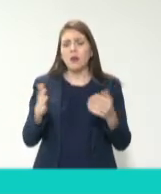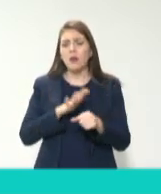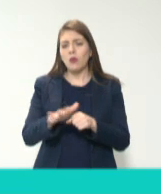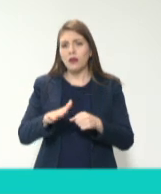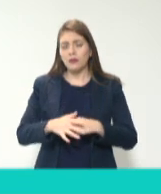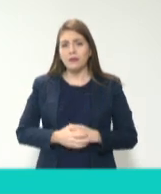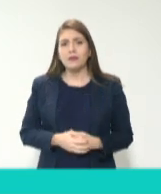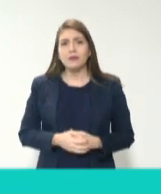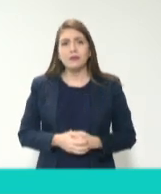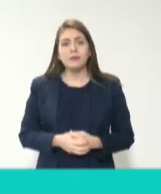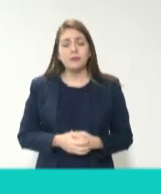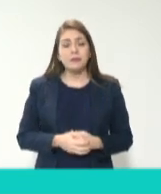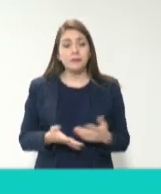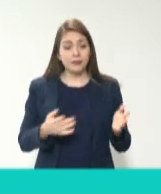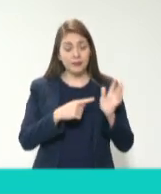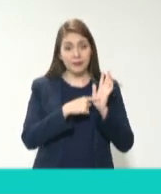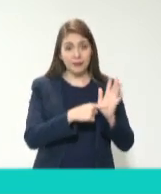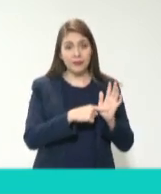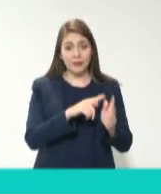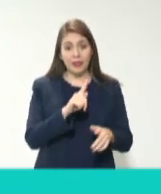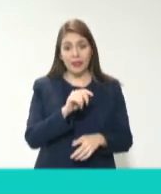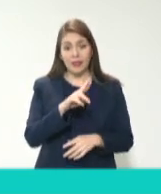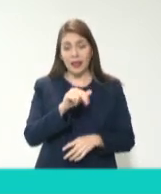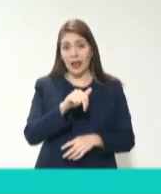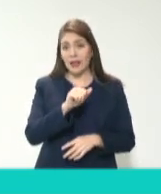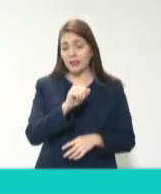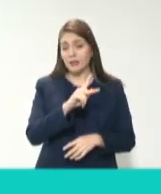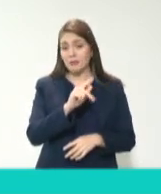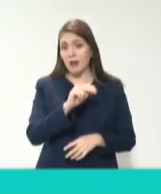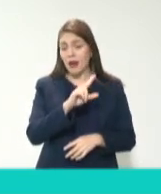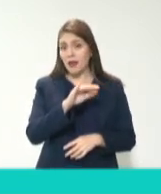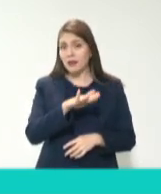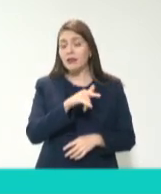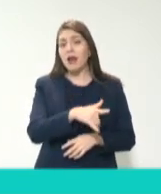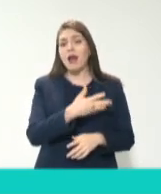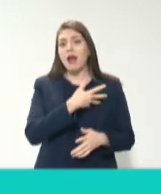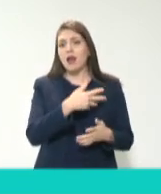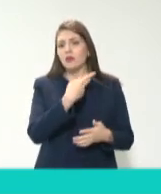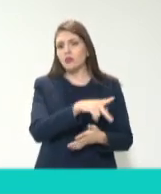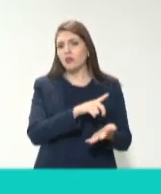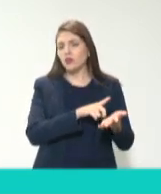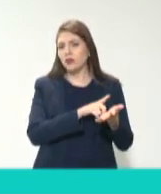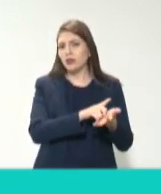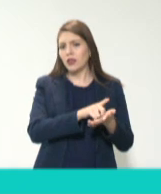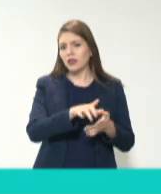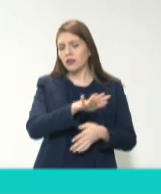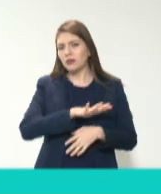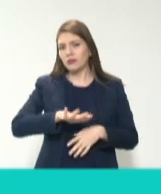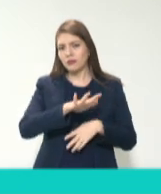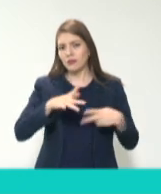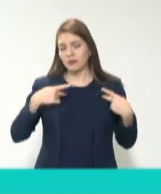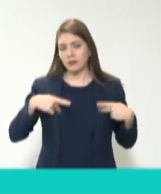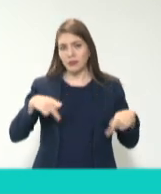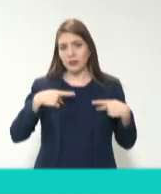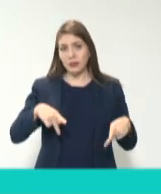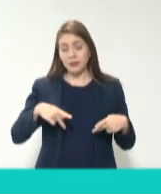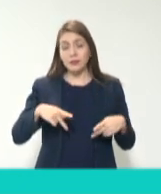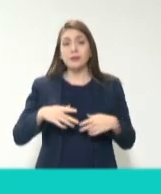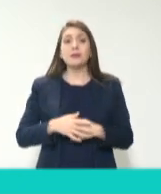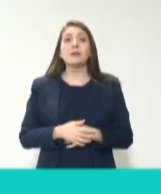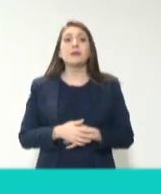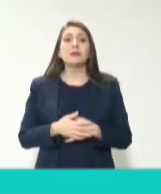ciudadano que está en la parte de la constitución de los derechos, está en el artículo sexto y en cambio la rendición de cuentas